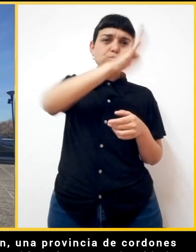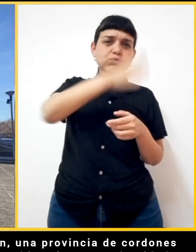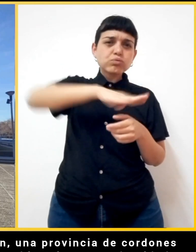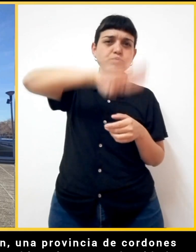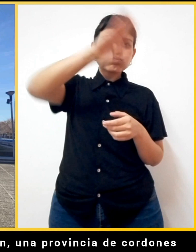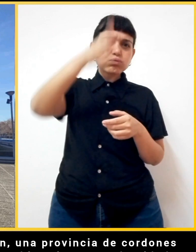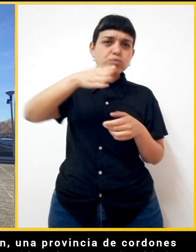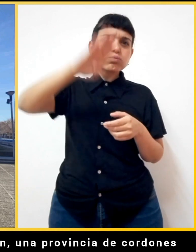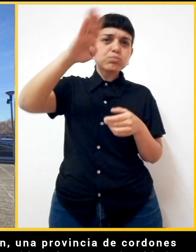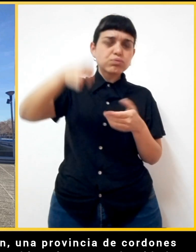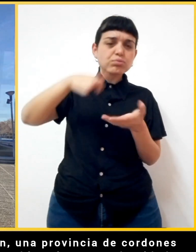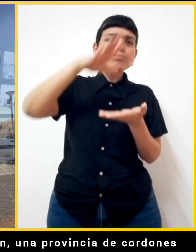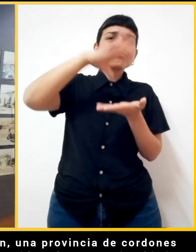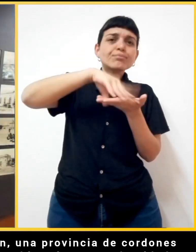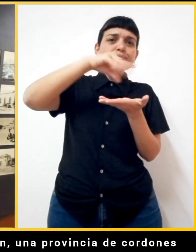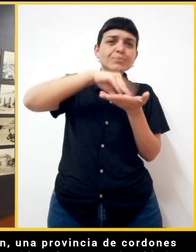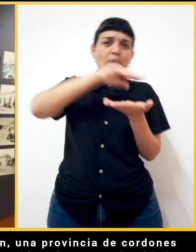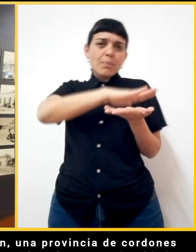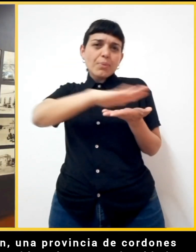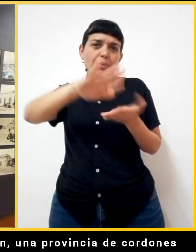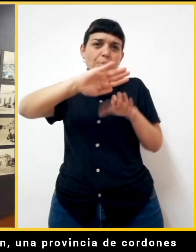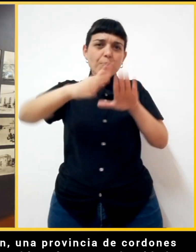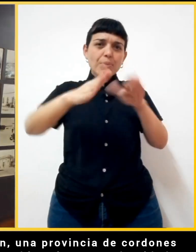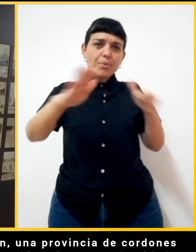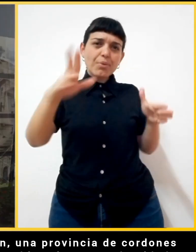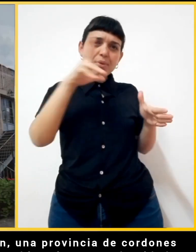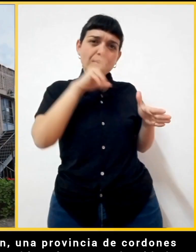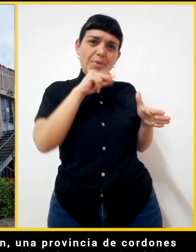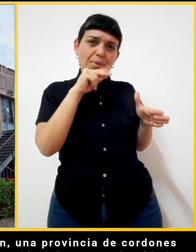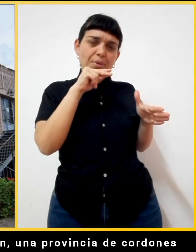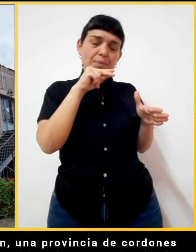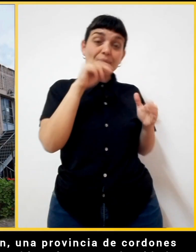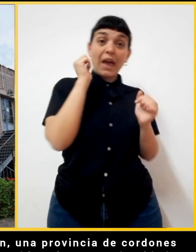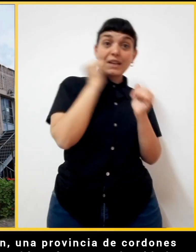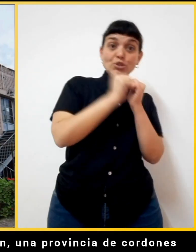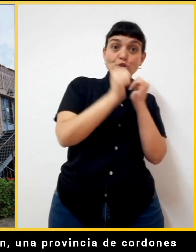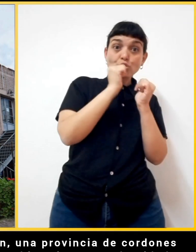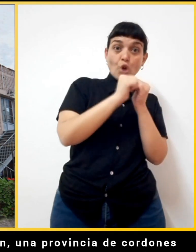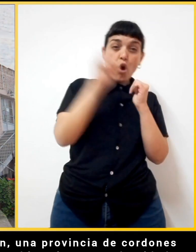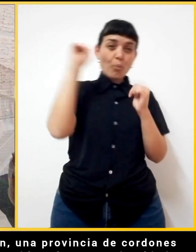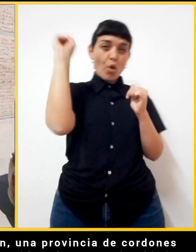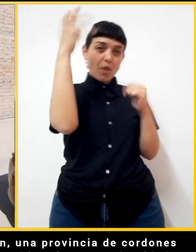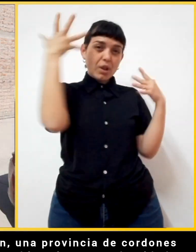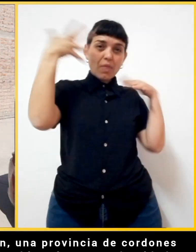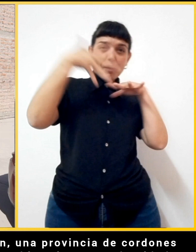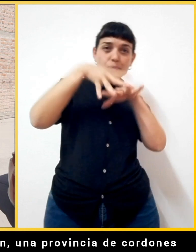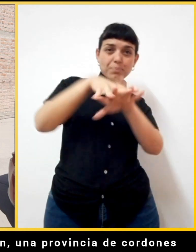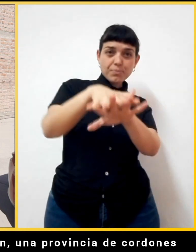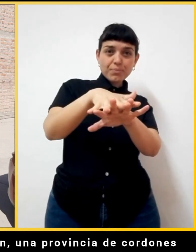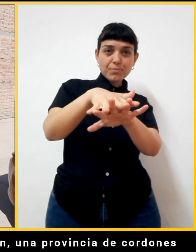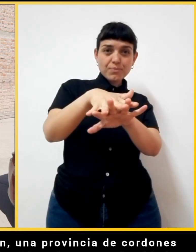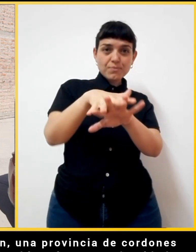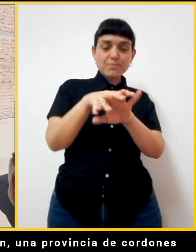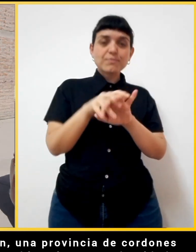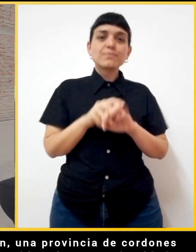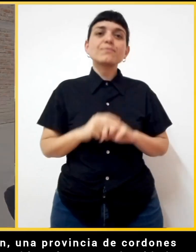cordones montañosos y tierras desérticas que combina historia con modernidad.